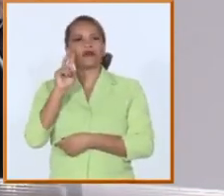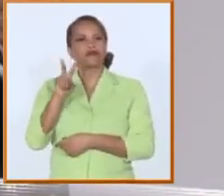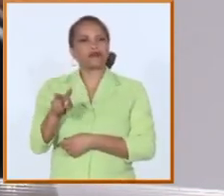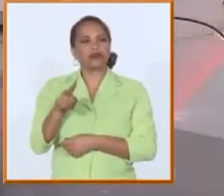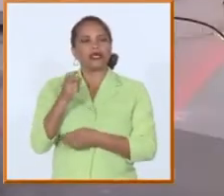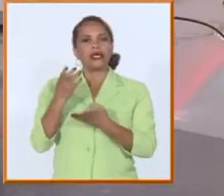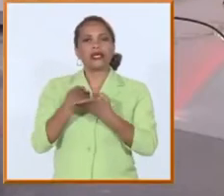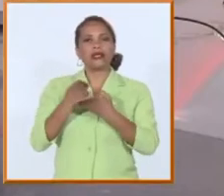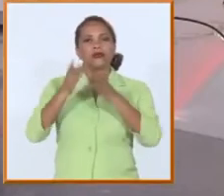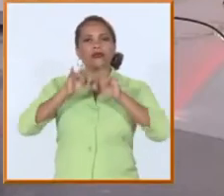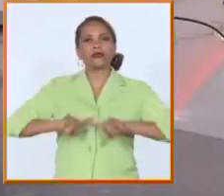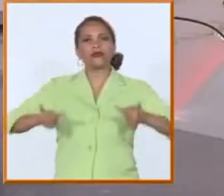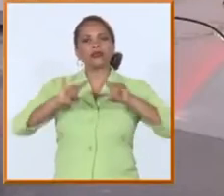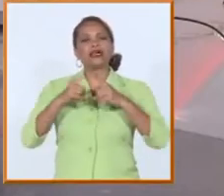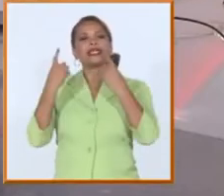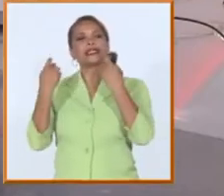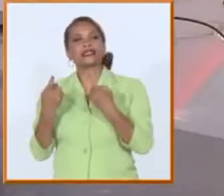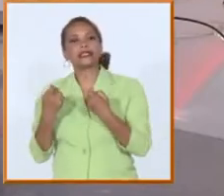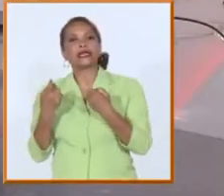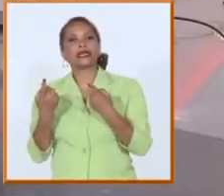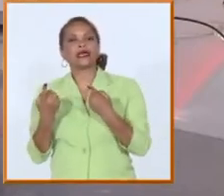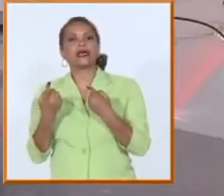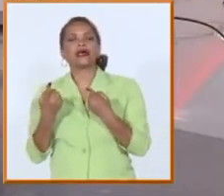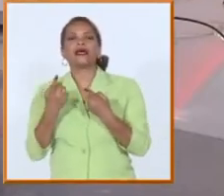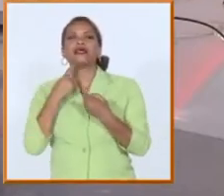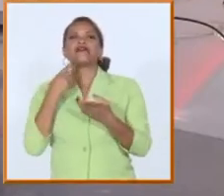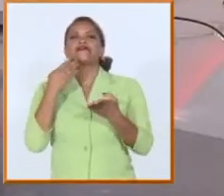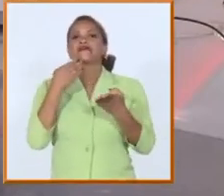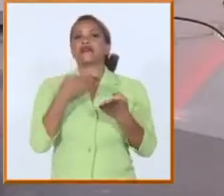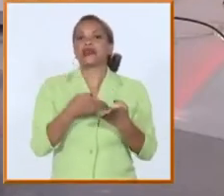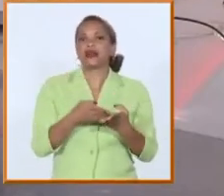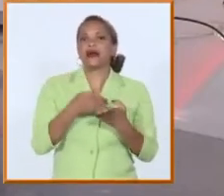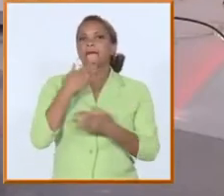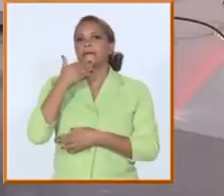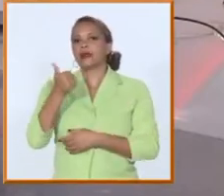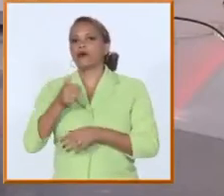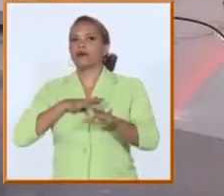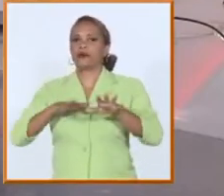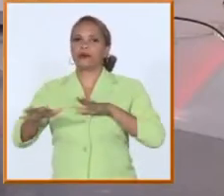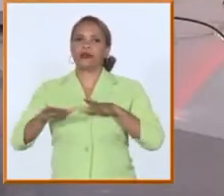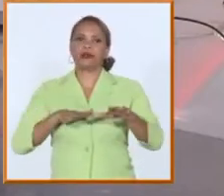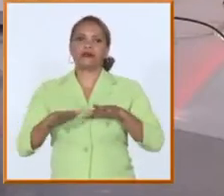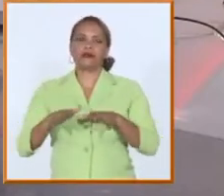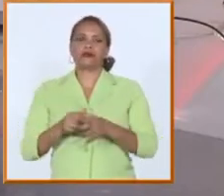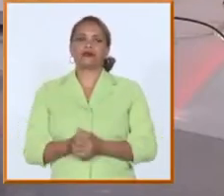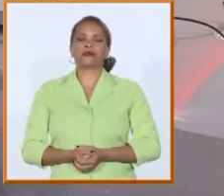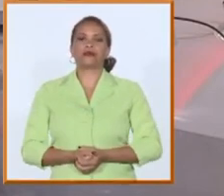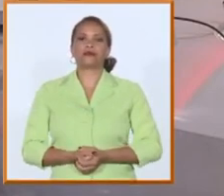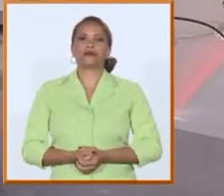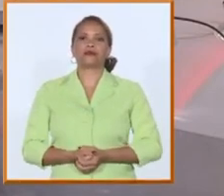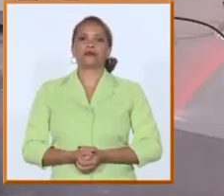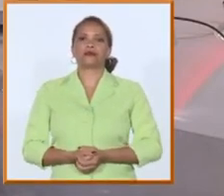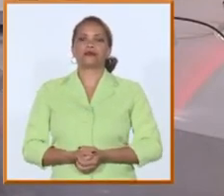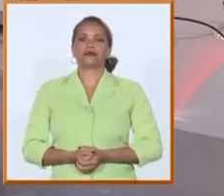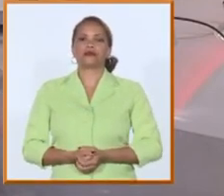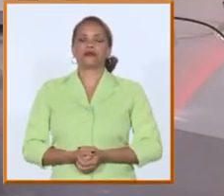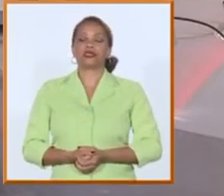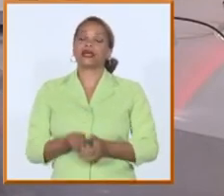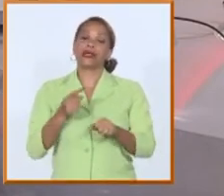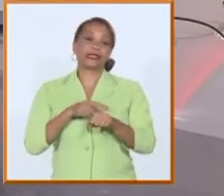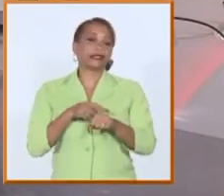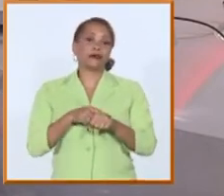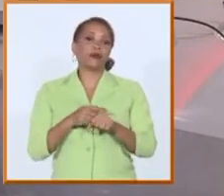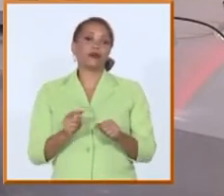aula universitaria que necesitan llegar ahí con una mejor preparación y porque por diversos motivos en ese momento no